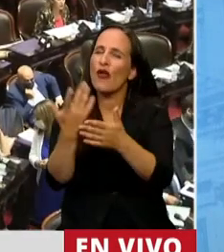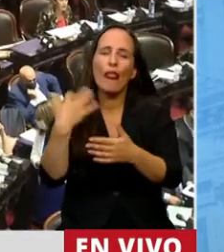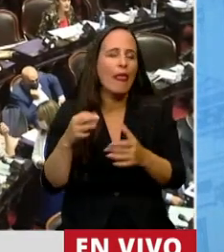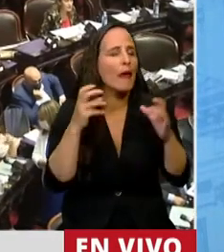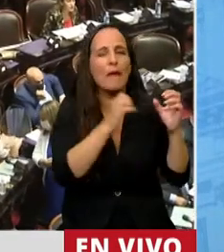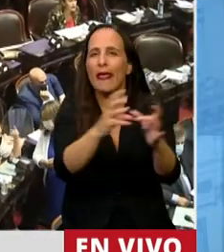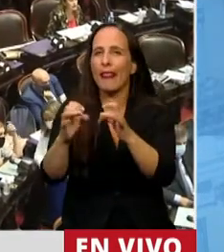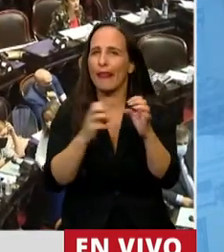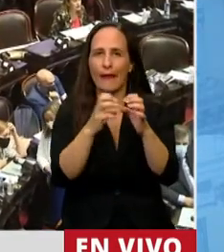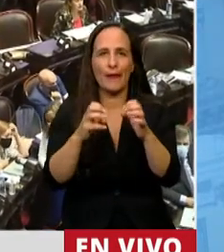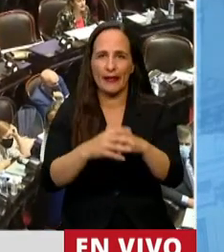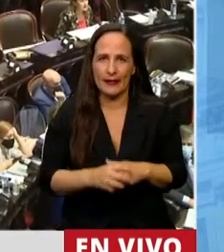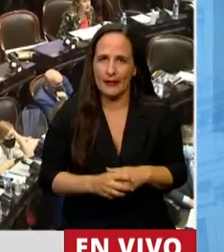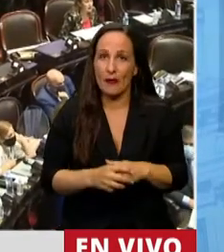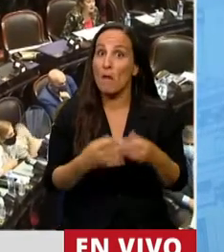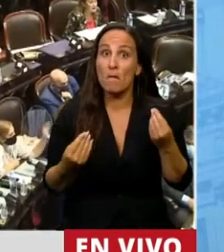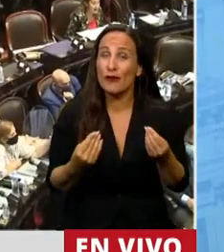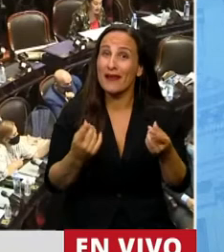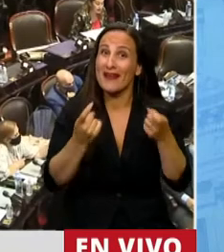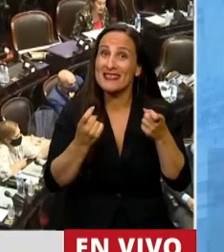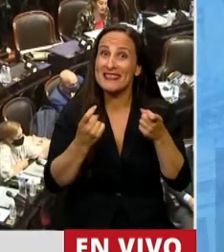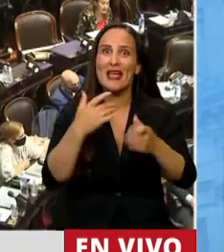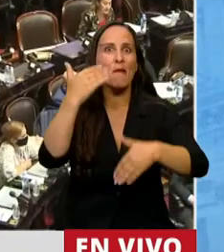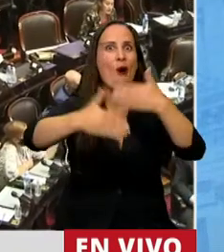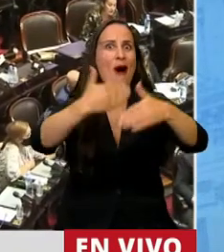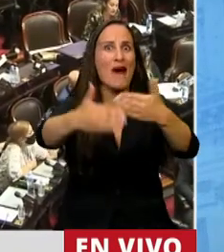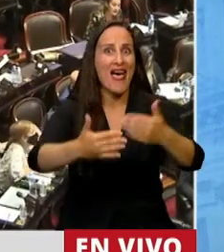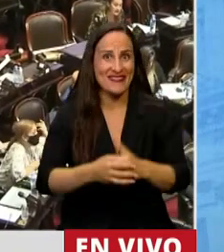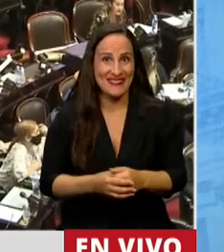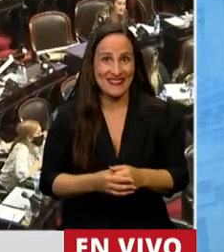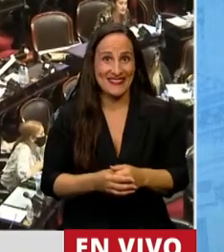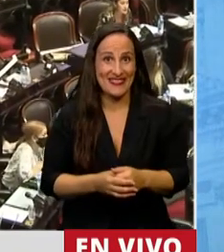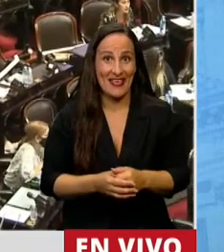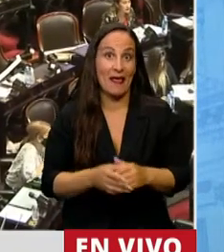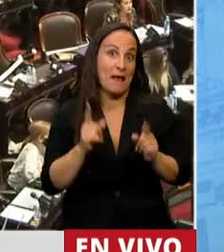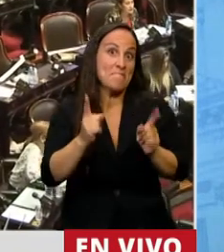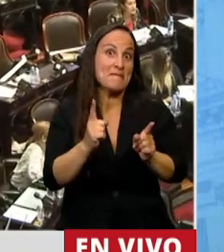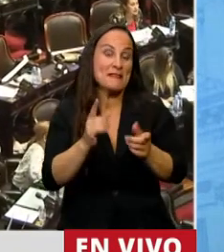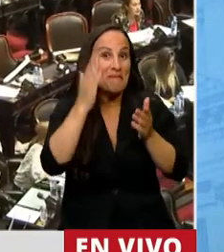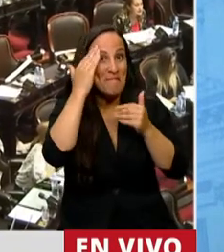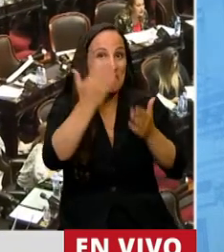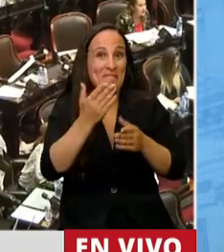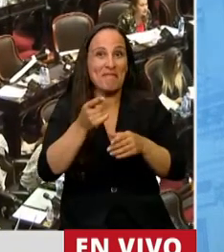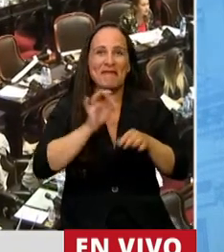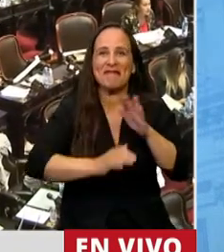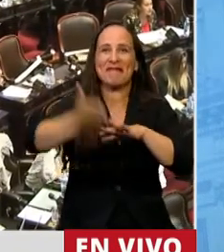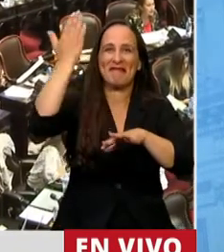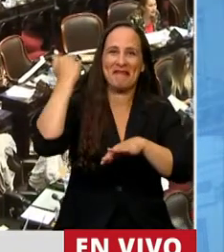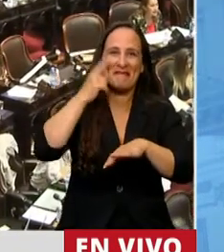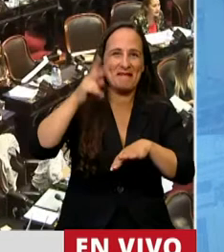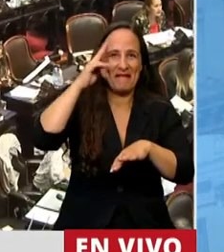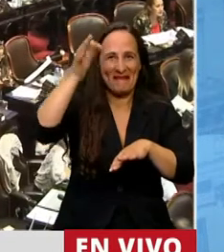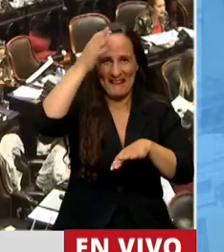dudas necesitamos avanzar y hacerle honor a esa gesta que se dio en el siglo pasado, una gran gesta